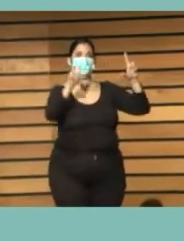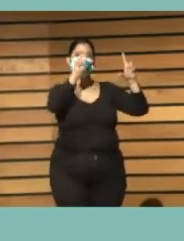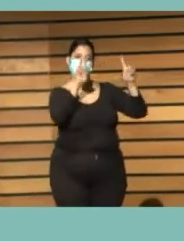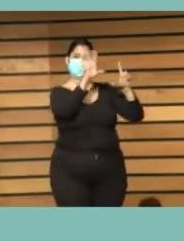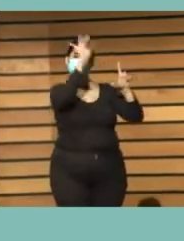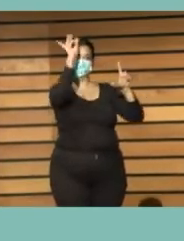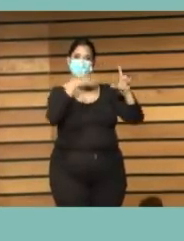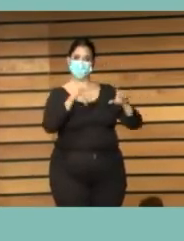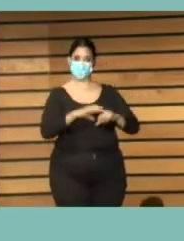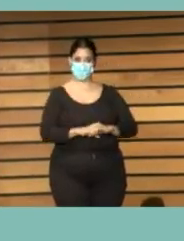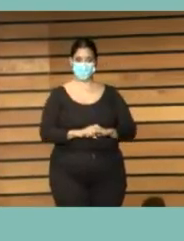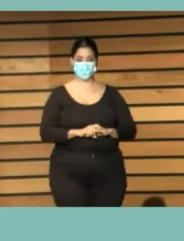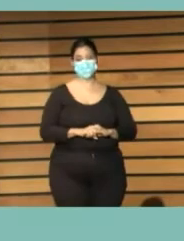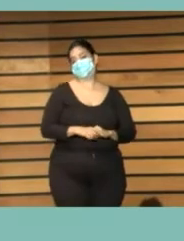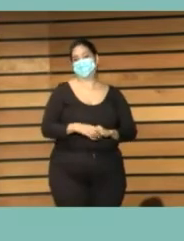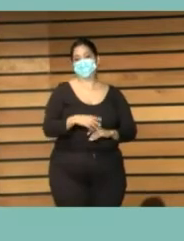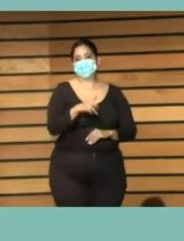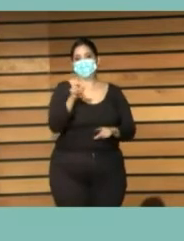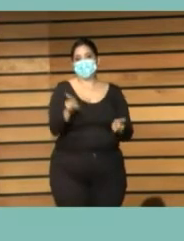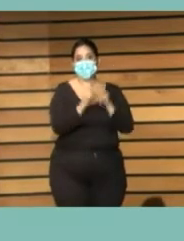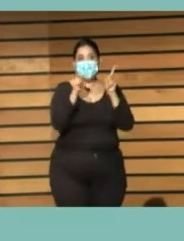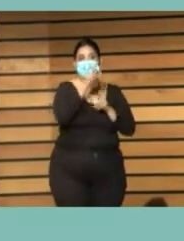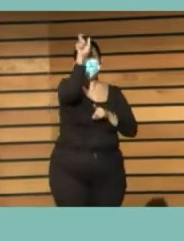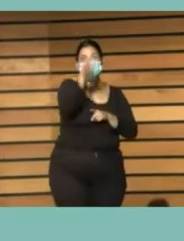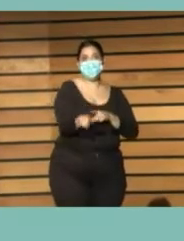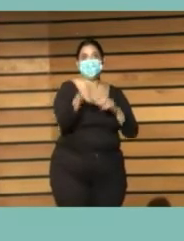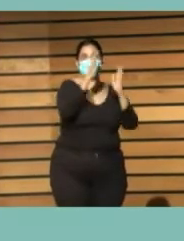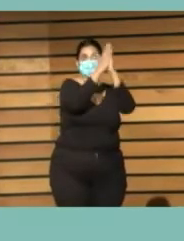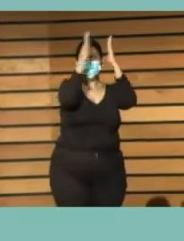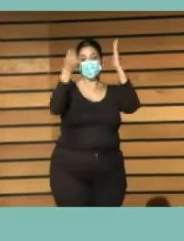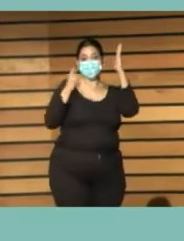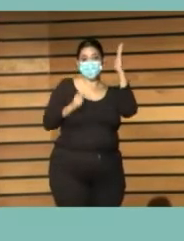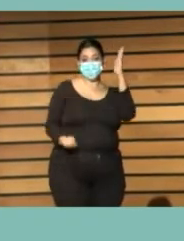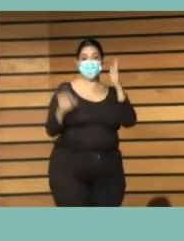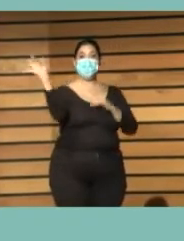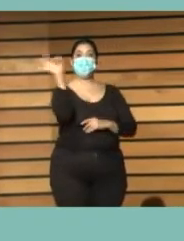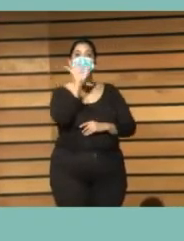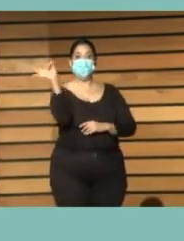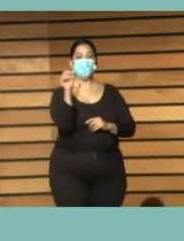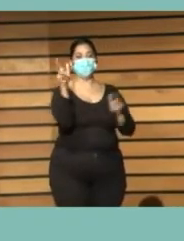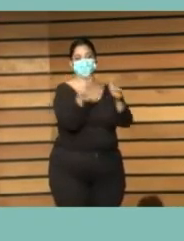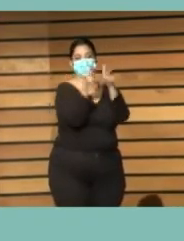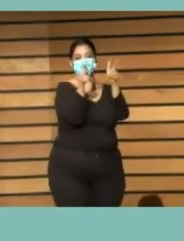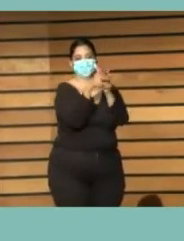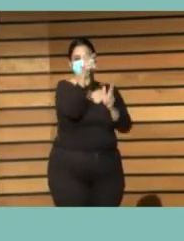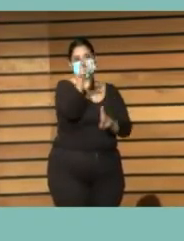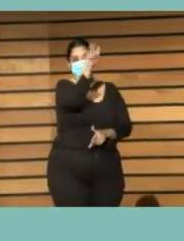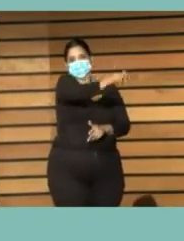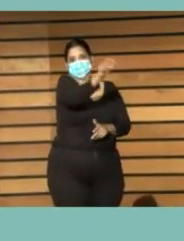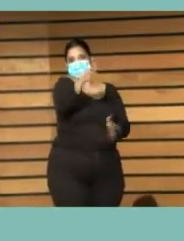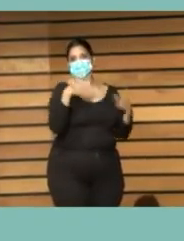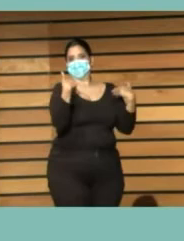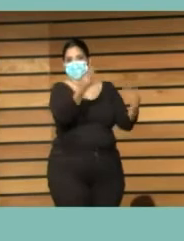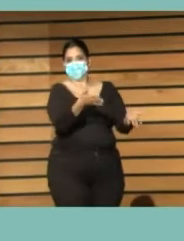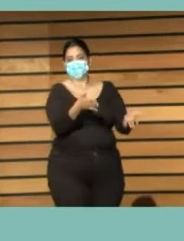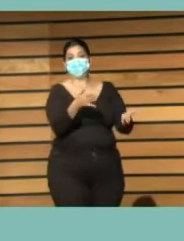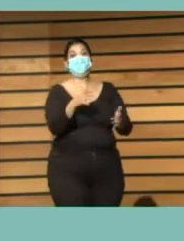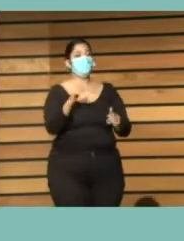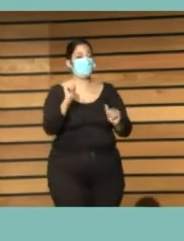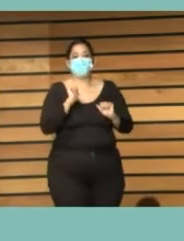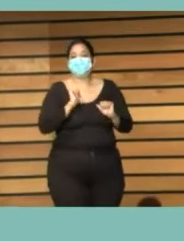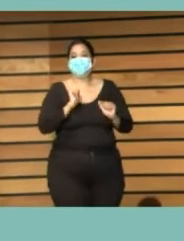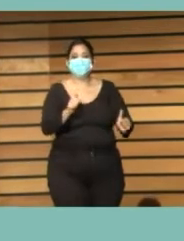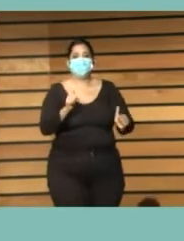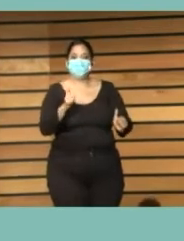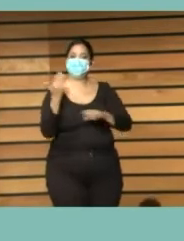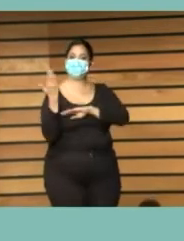o sea ciudadano en general. Está estructurado en diferentes secciones. Una página de inicio que nos presenta